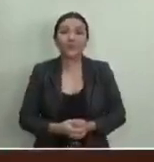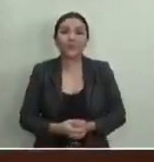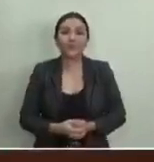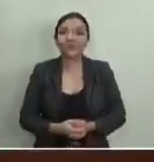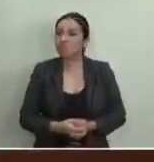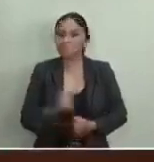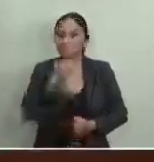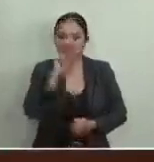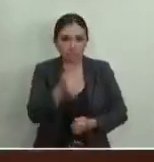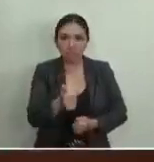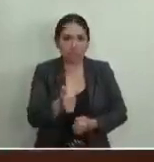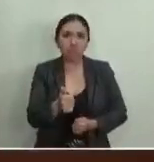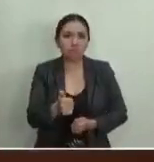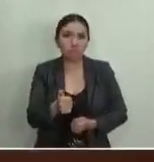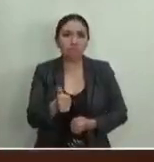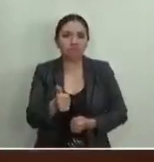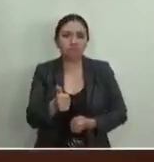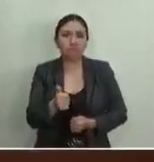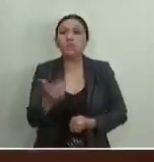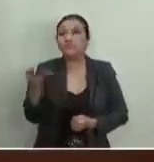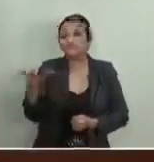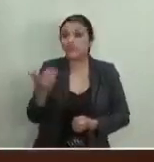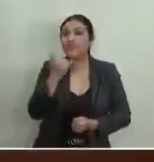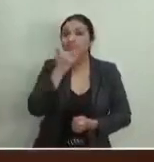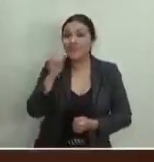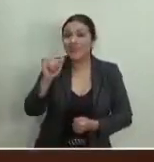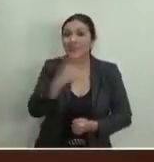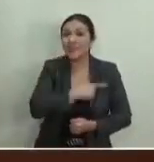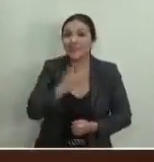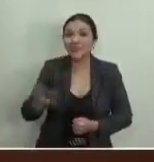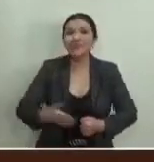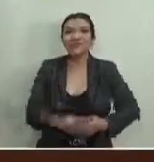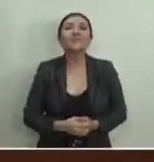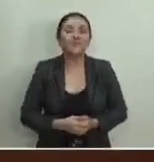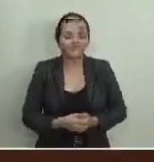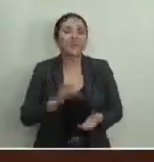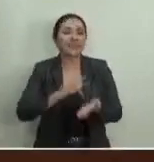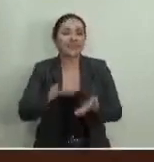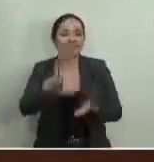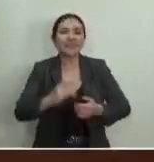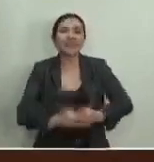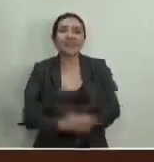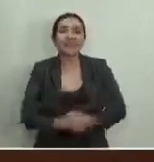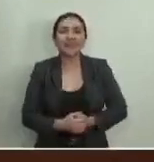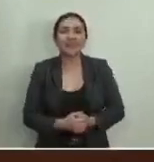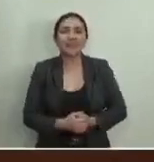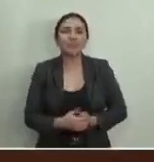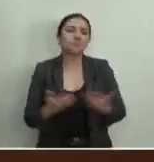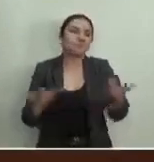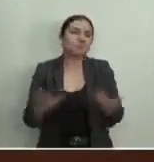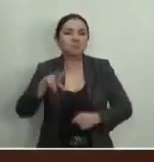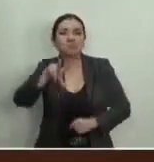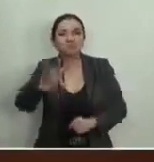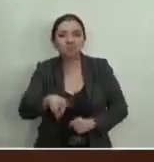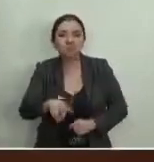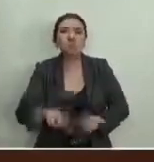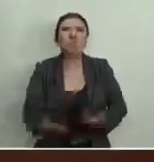No. Al no haber más… Ah, sí, adelante, magistrado. Gracias, magistrada presidenta. Pues la verdad es que